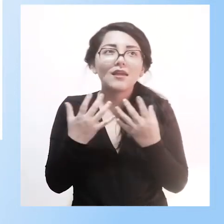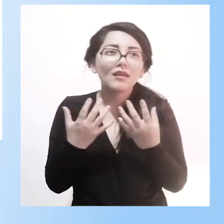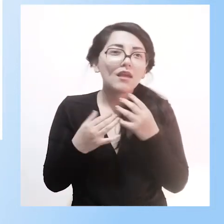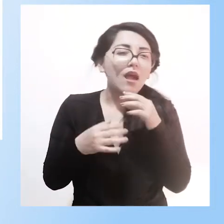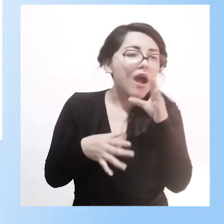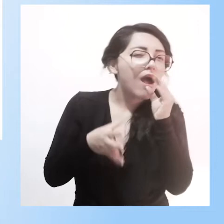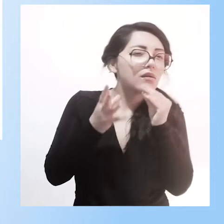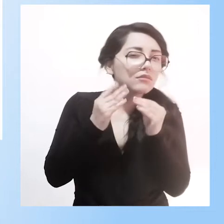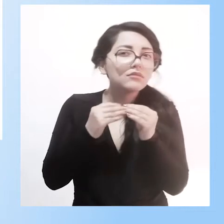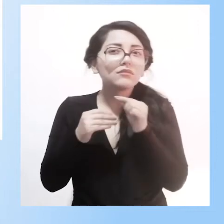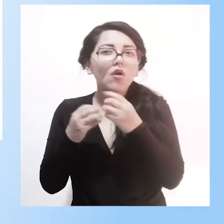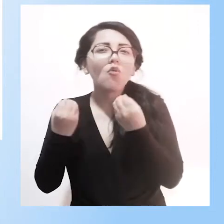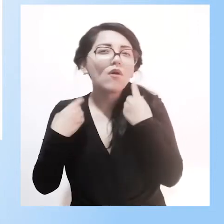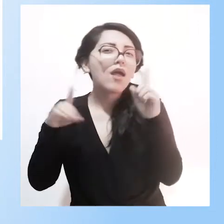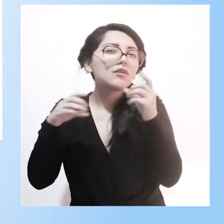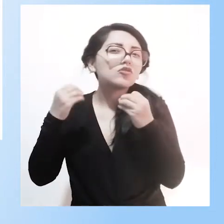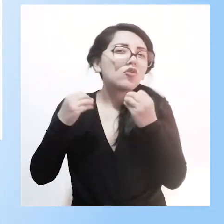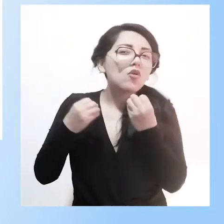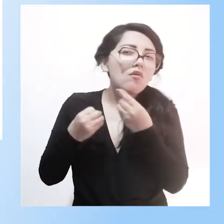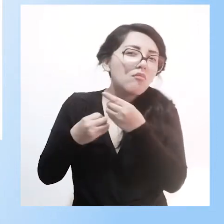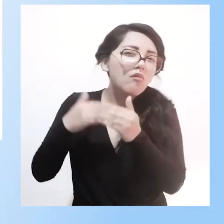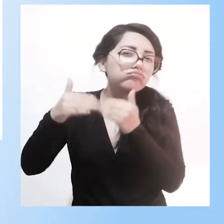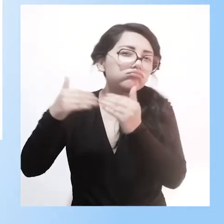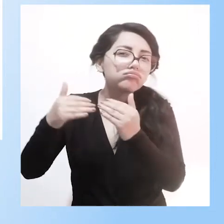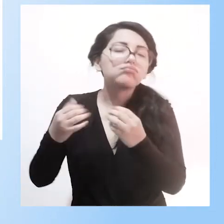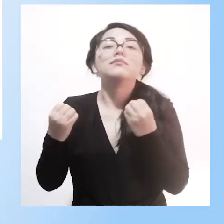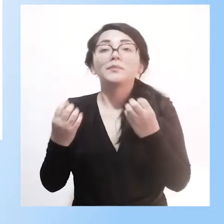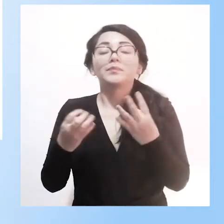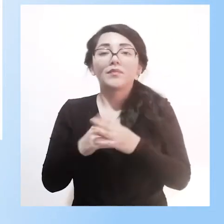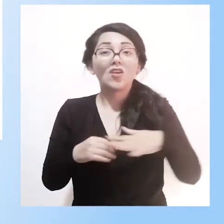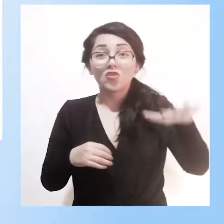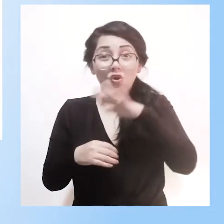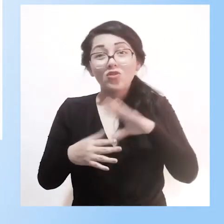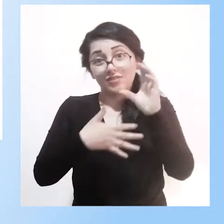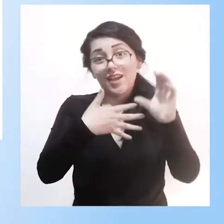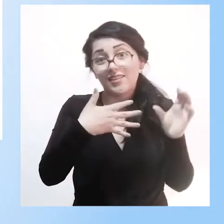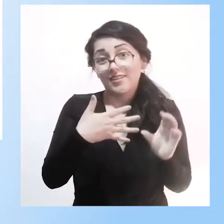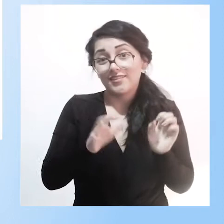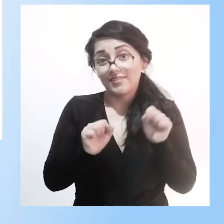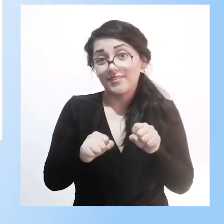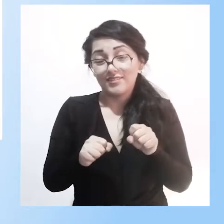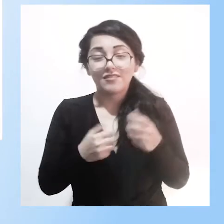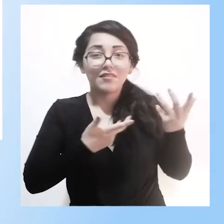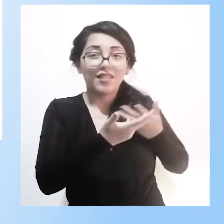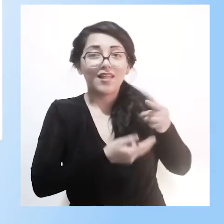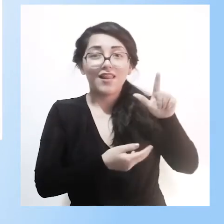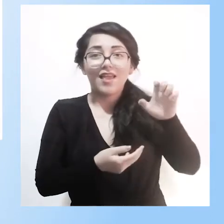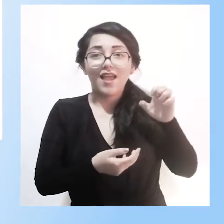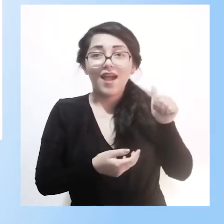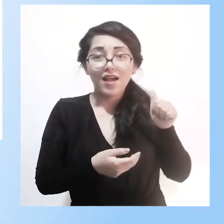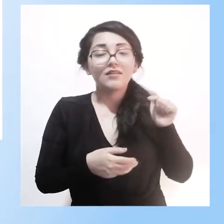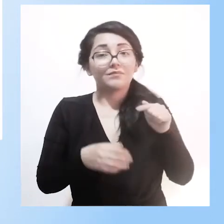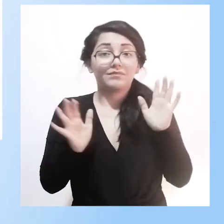que cada uno ha logrado. Todos tenemos particularidades. Yo recién hablaba con Lea en las aulas hospitalarias